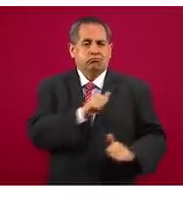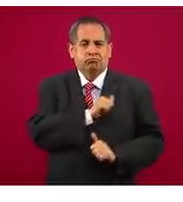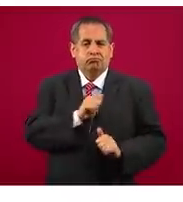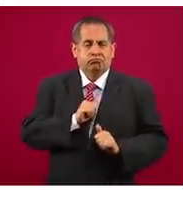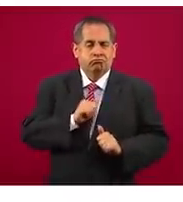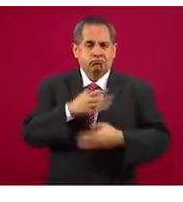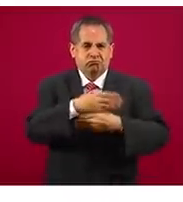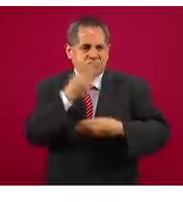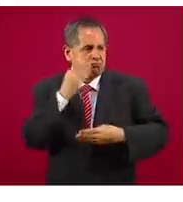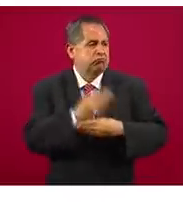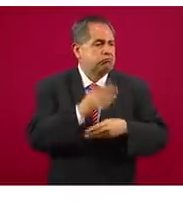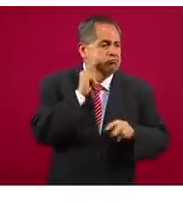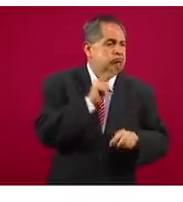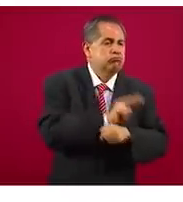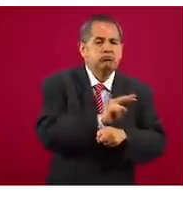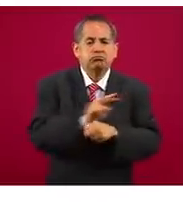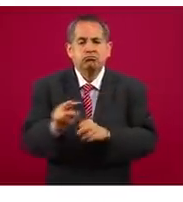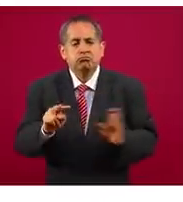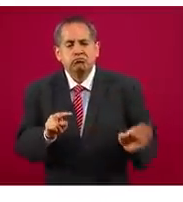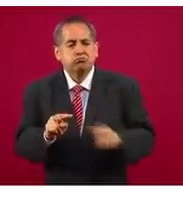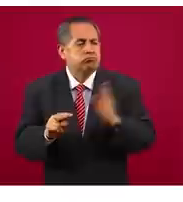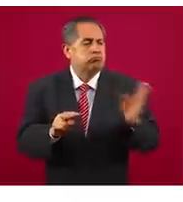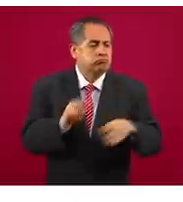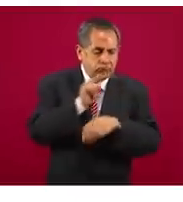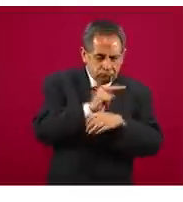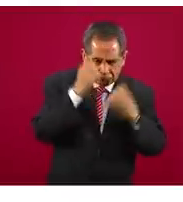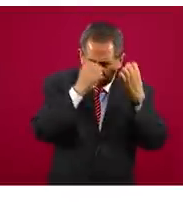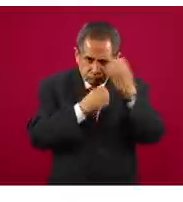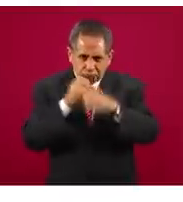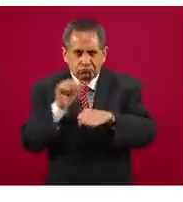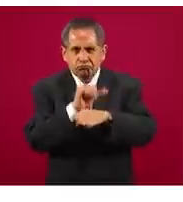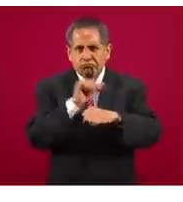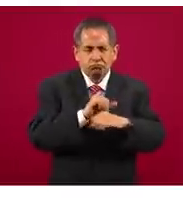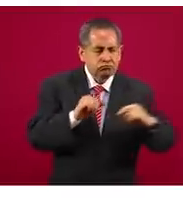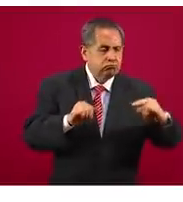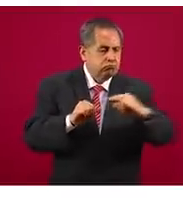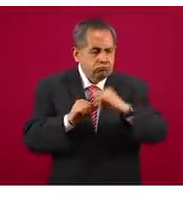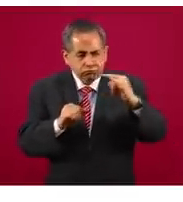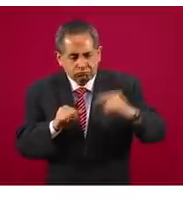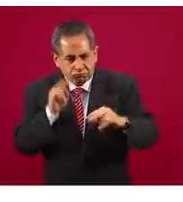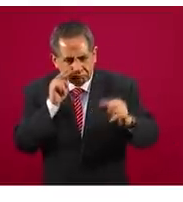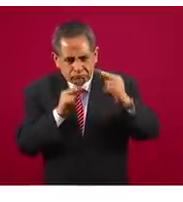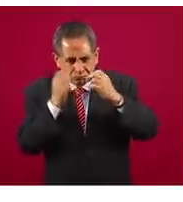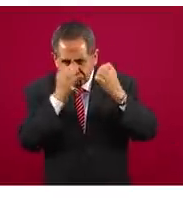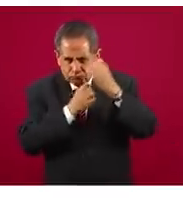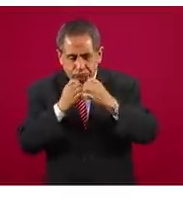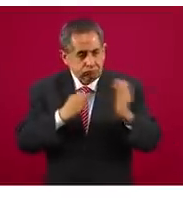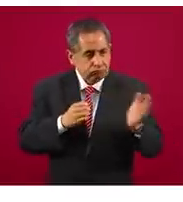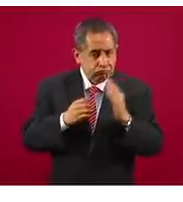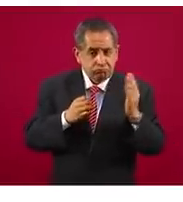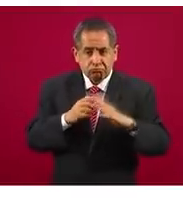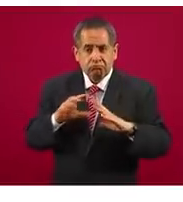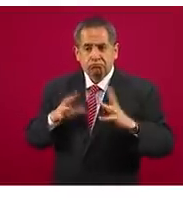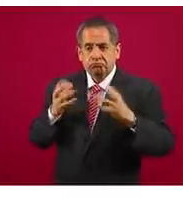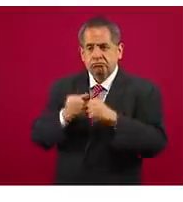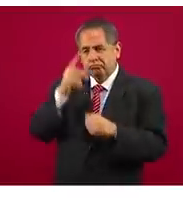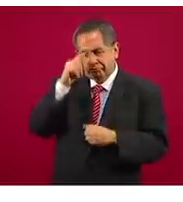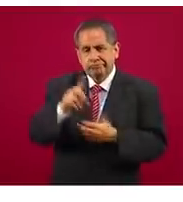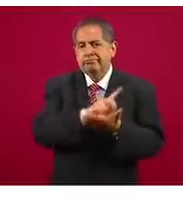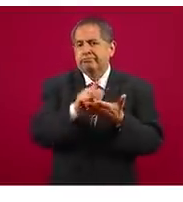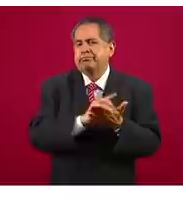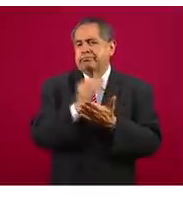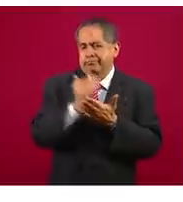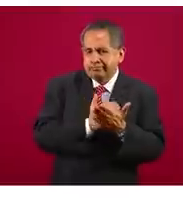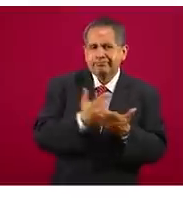se encargan de estar haciendo las revisiones sobre las carreteras de nuestro país para evitar el trasiego de drogas y